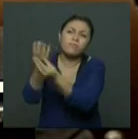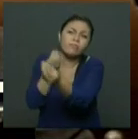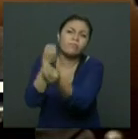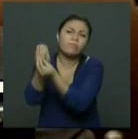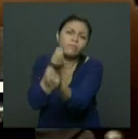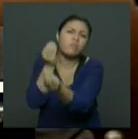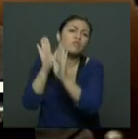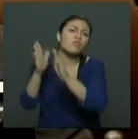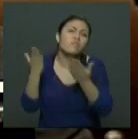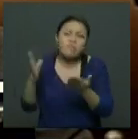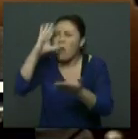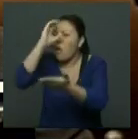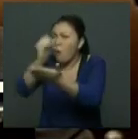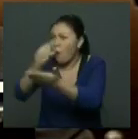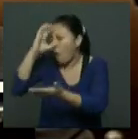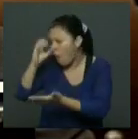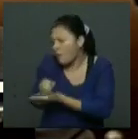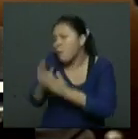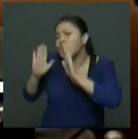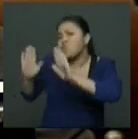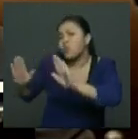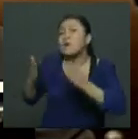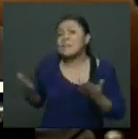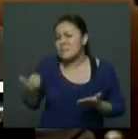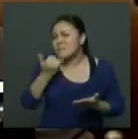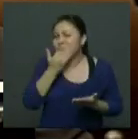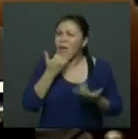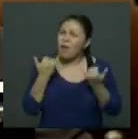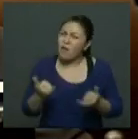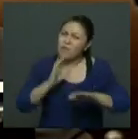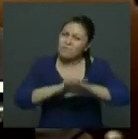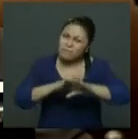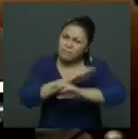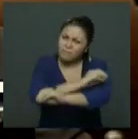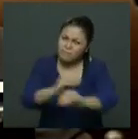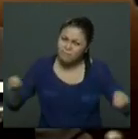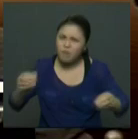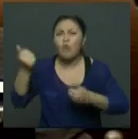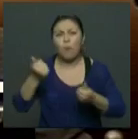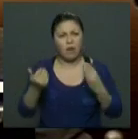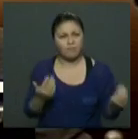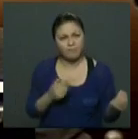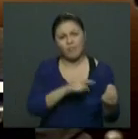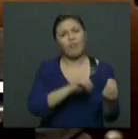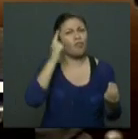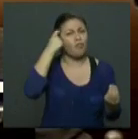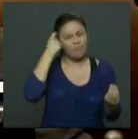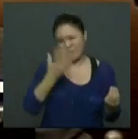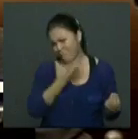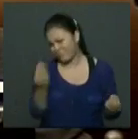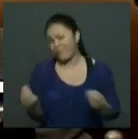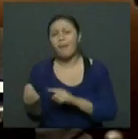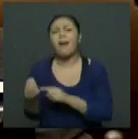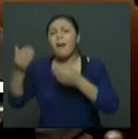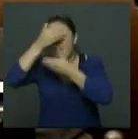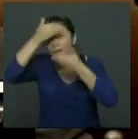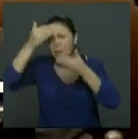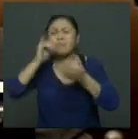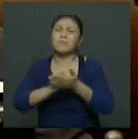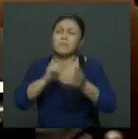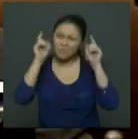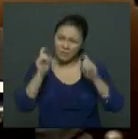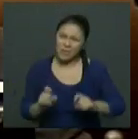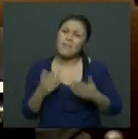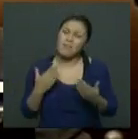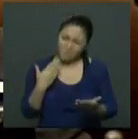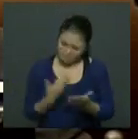diferentes del país. Esto es un llamado de humildad y generosidad a las dos partes, a la coherencia con los tiempos que vive el país y con sus propias